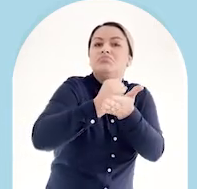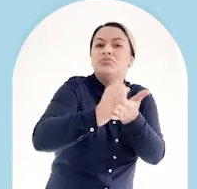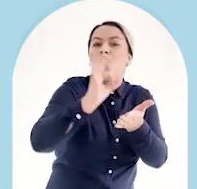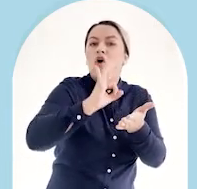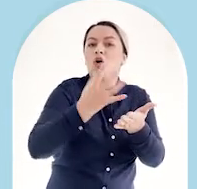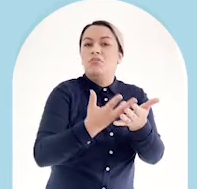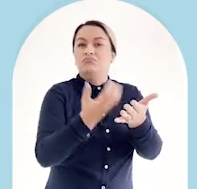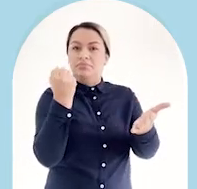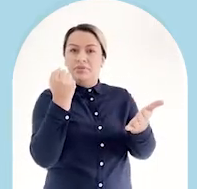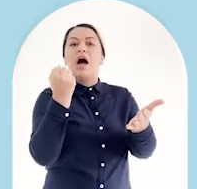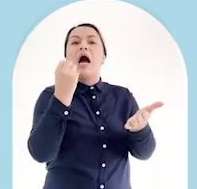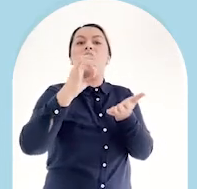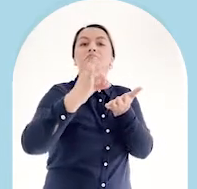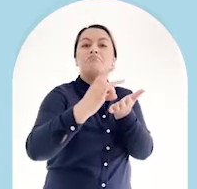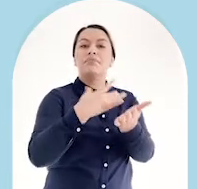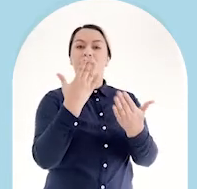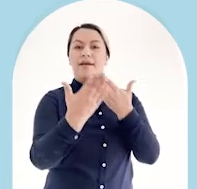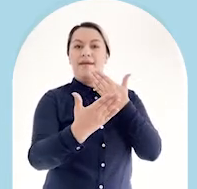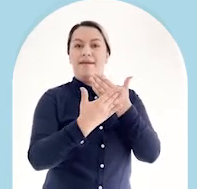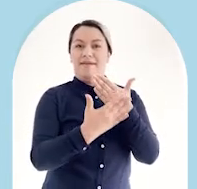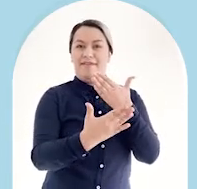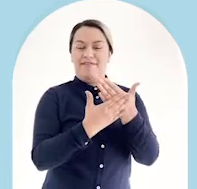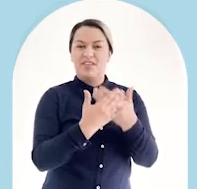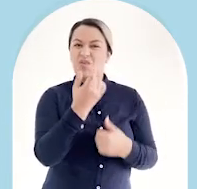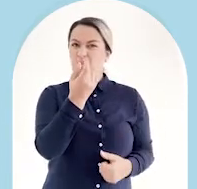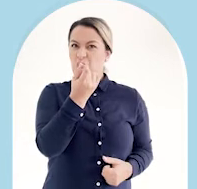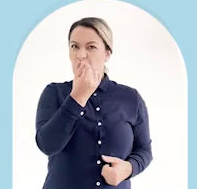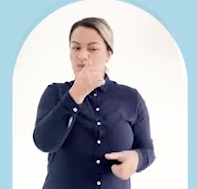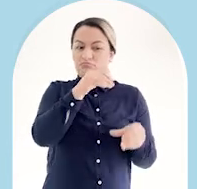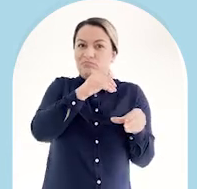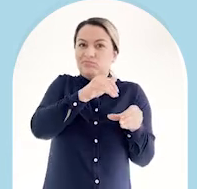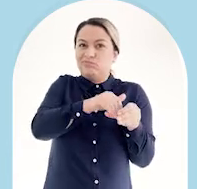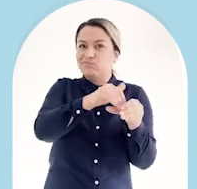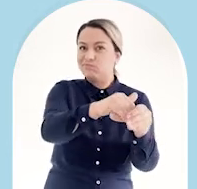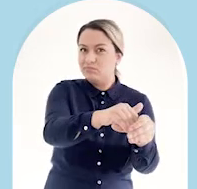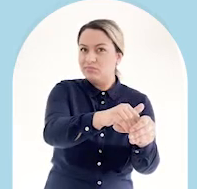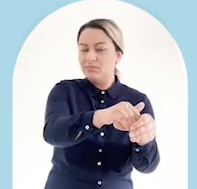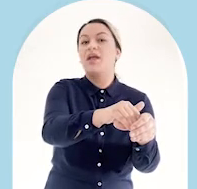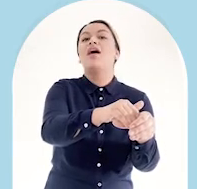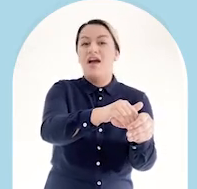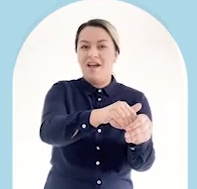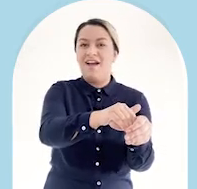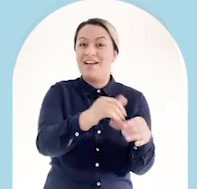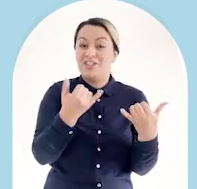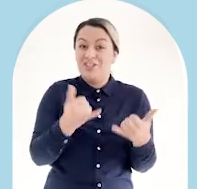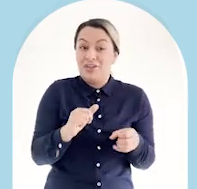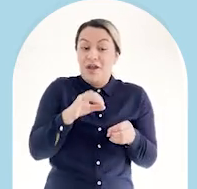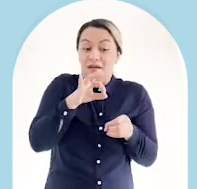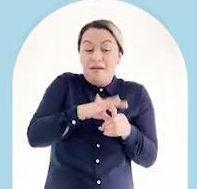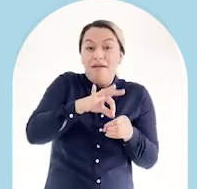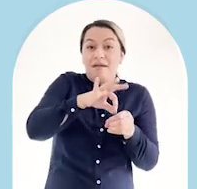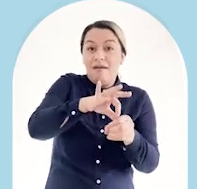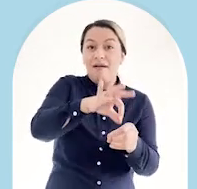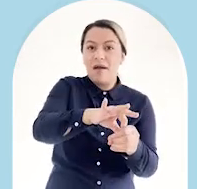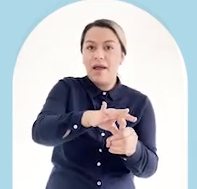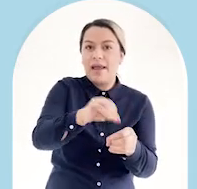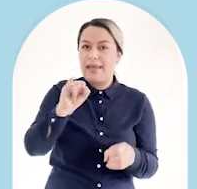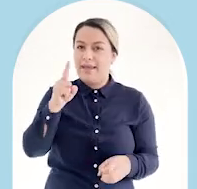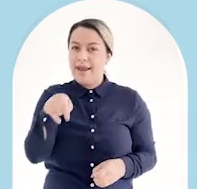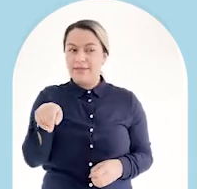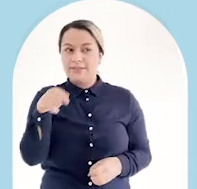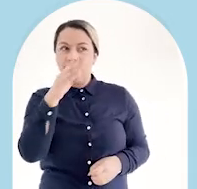llegará un mensaje de texto informándole el valor ahorrado. Con la plata en su alcancía amiga,